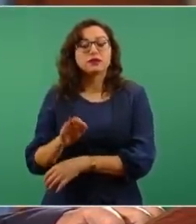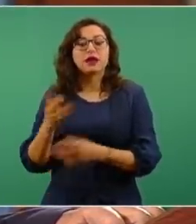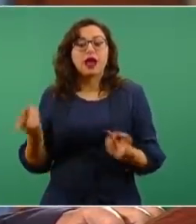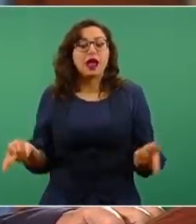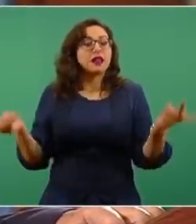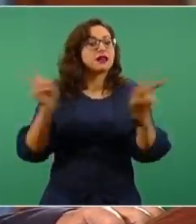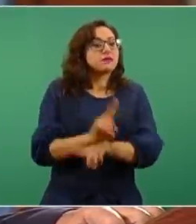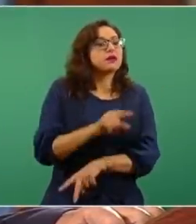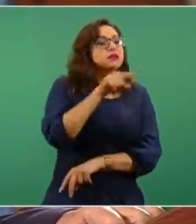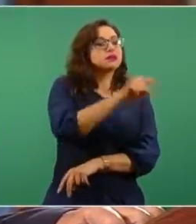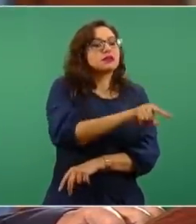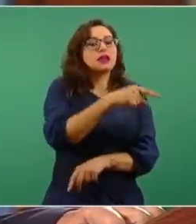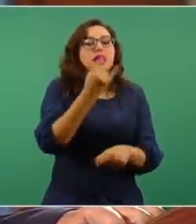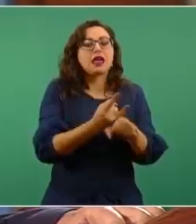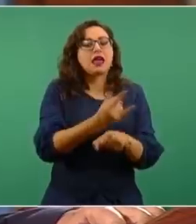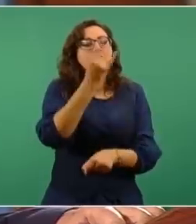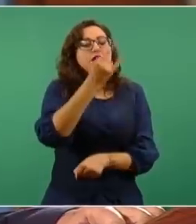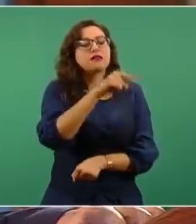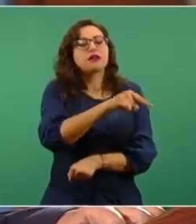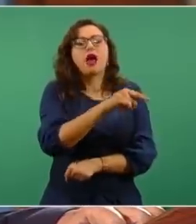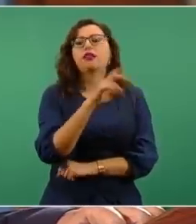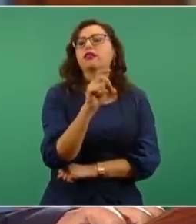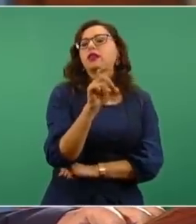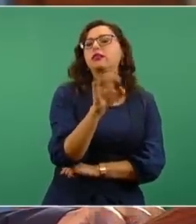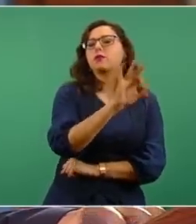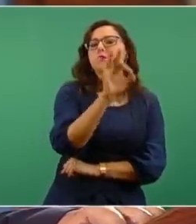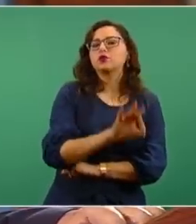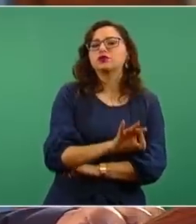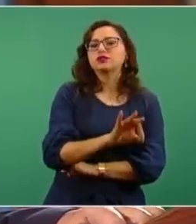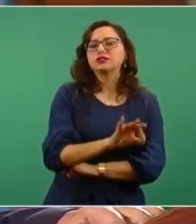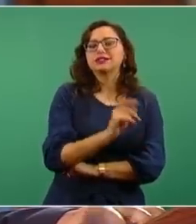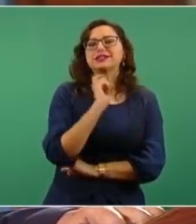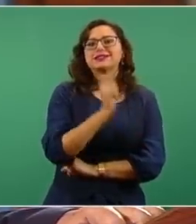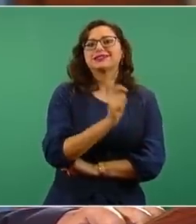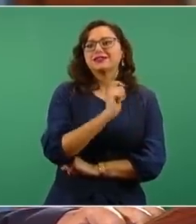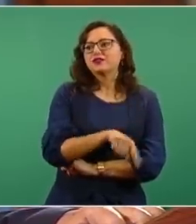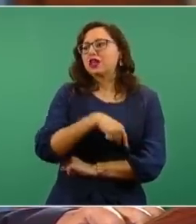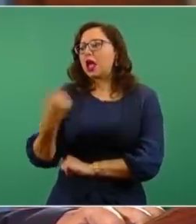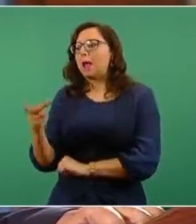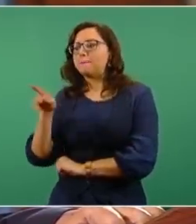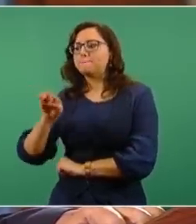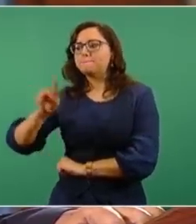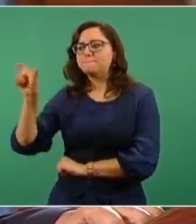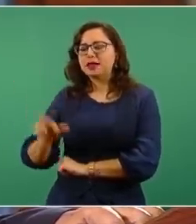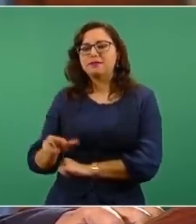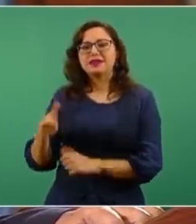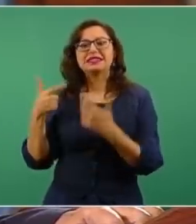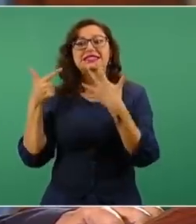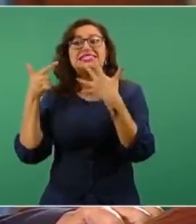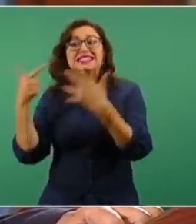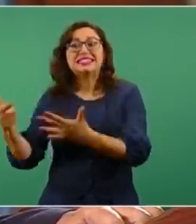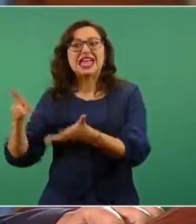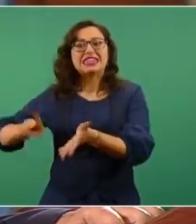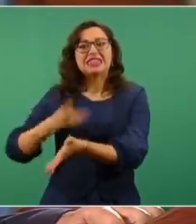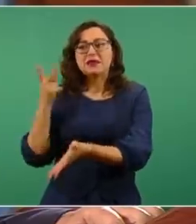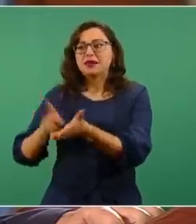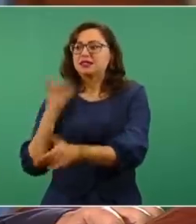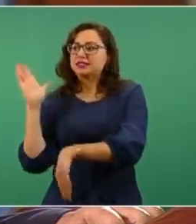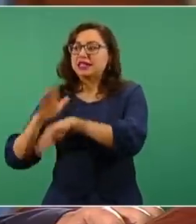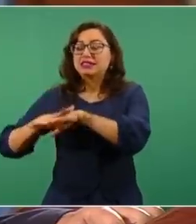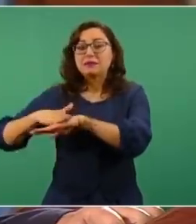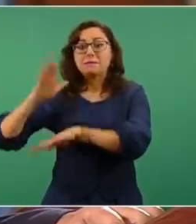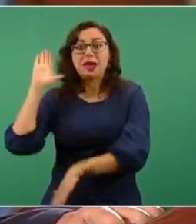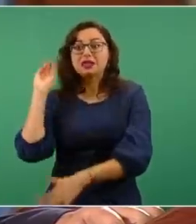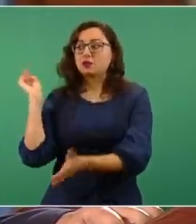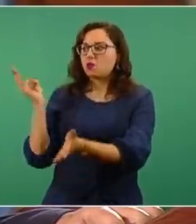el 30 por ciento, es decir, Pemex pagaba siete veces más que Braskem y Deza Odebrecht por